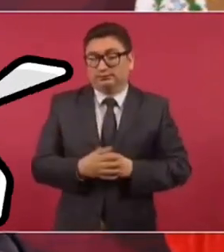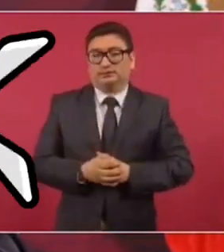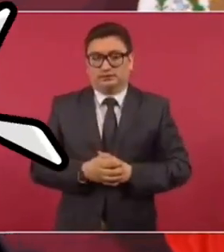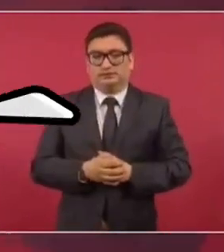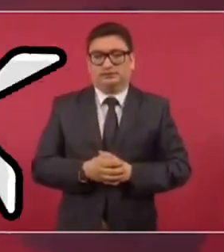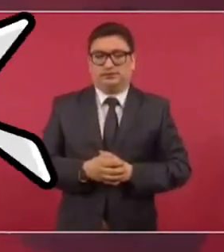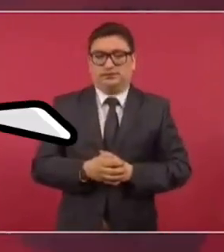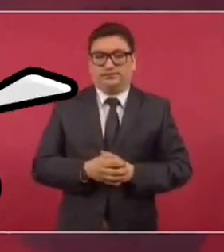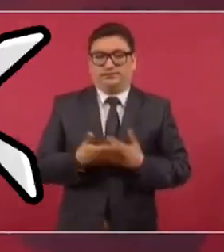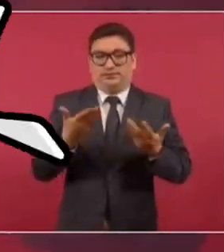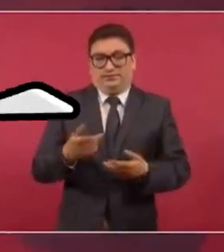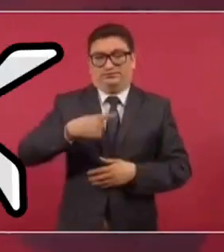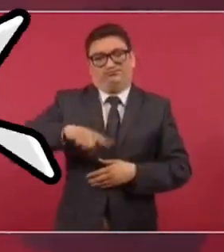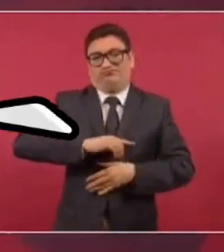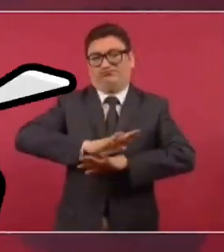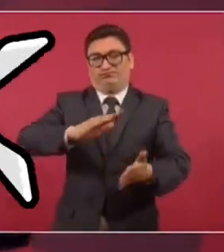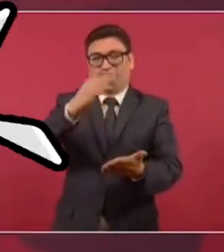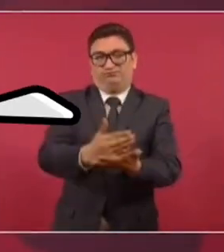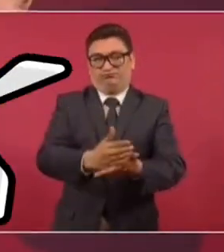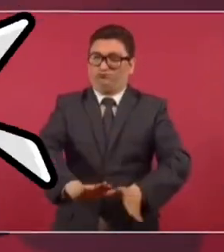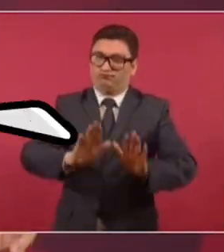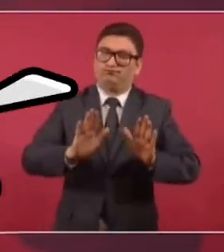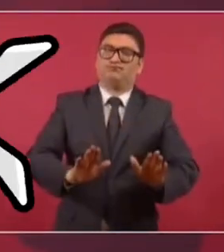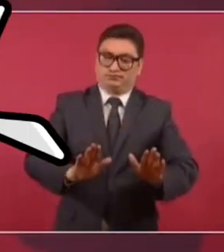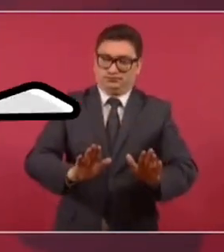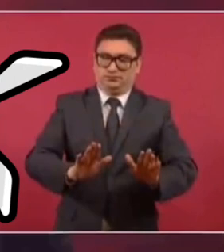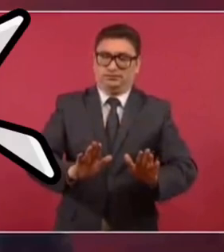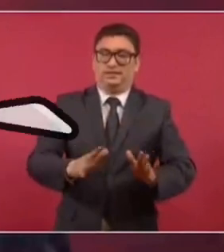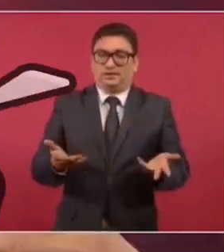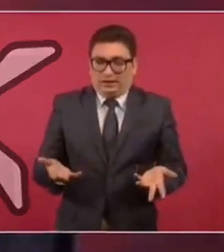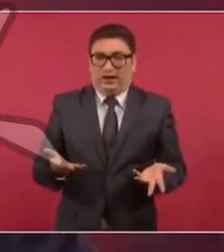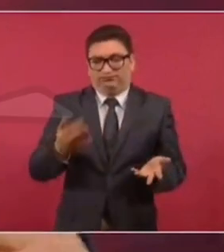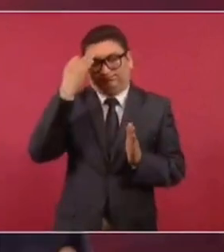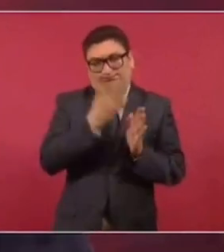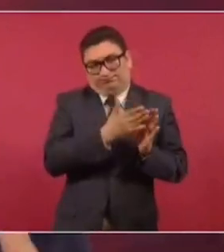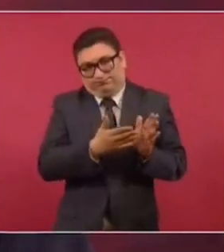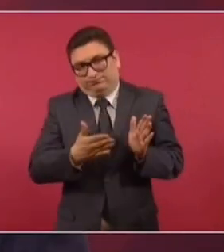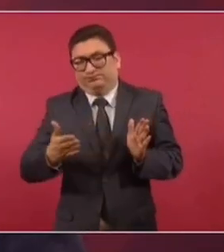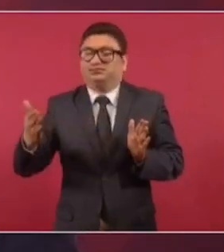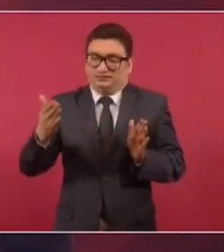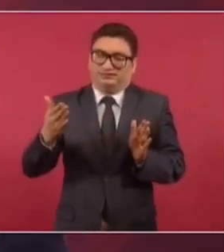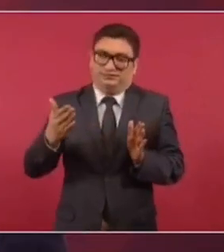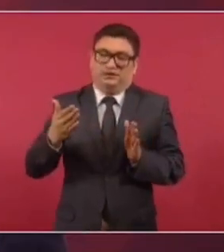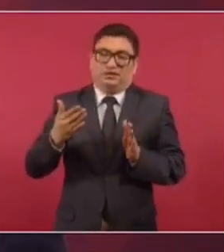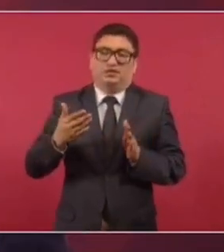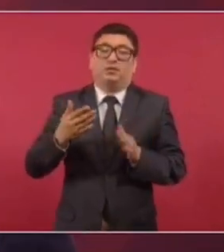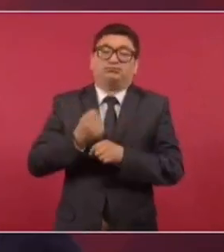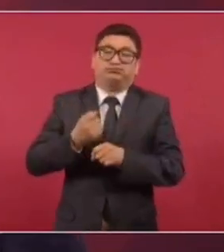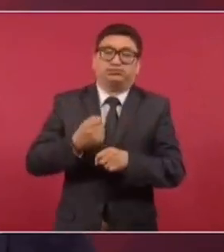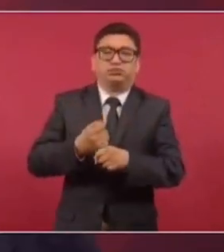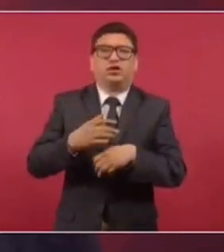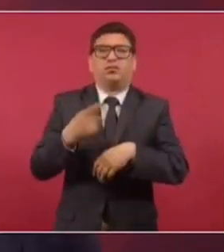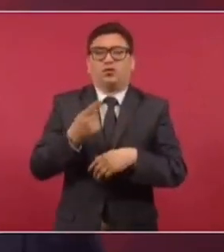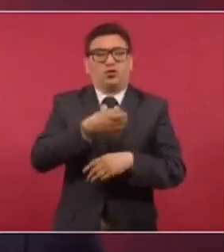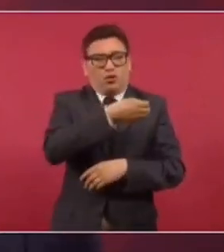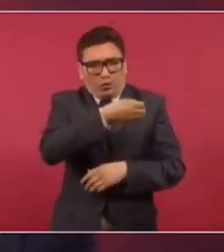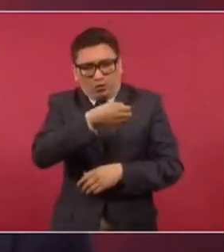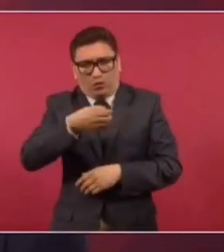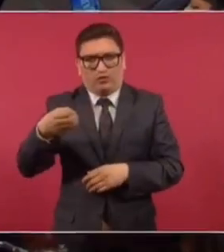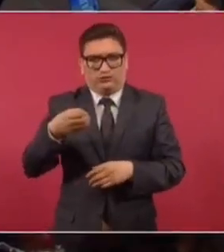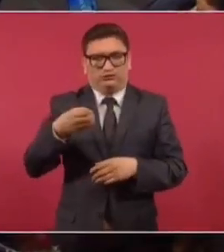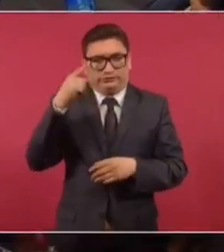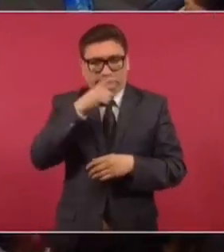paramos esa tendencia y nos llevó tiempo ordenar